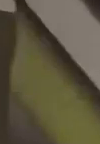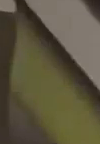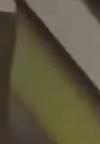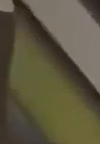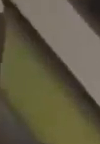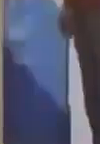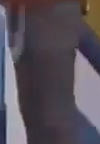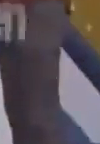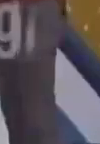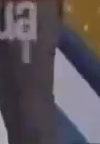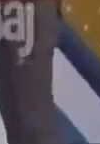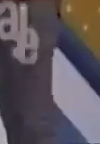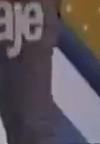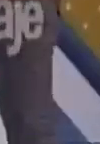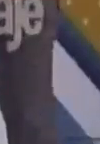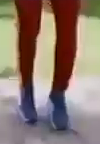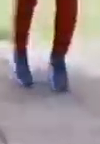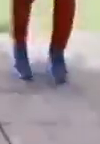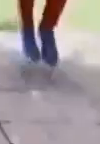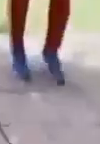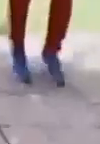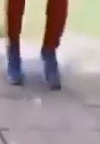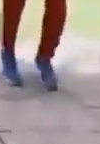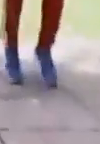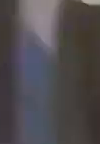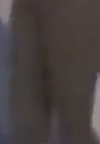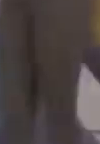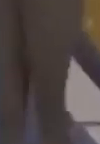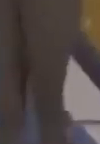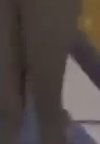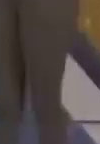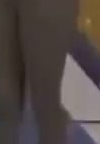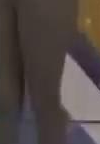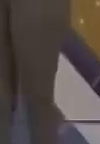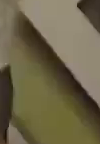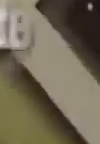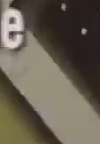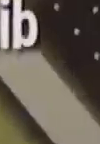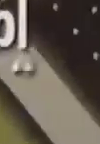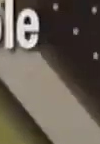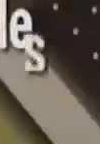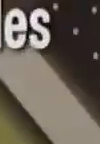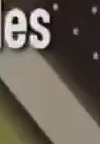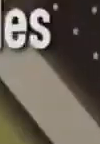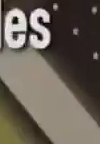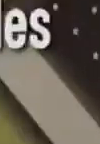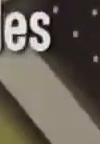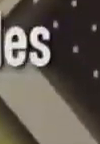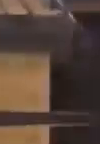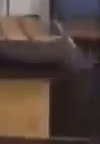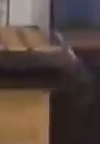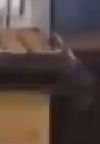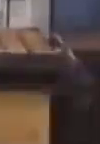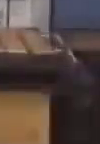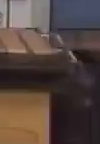Matemáticas, comunicación y lenguaje, educación física, ciencias naturales, modalidades flexibles, expresión